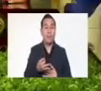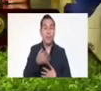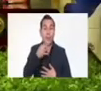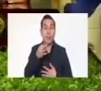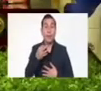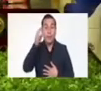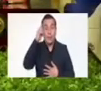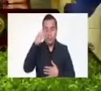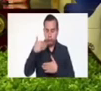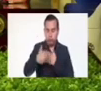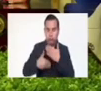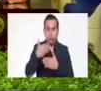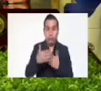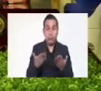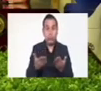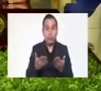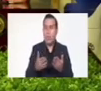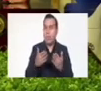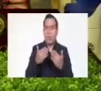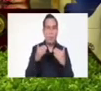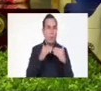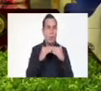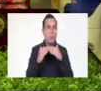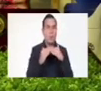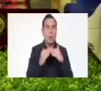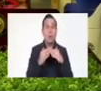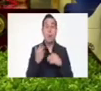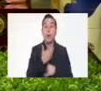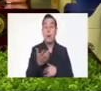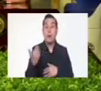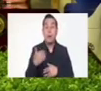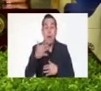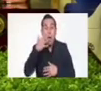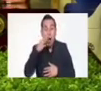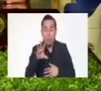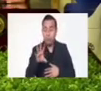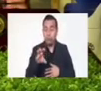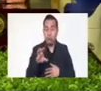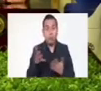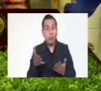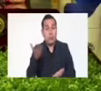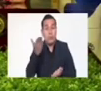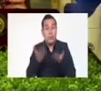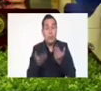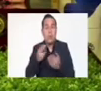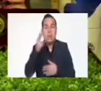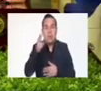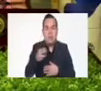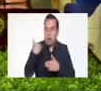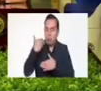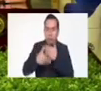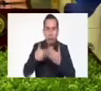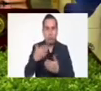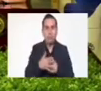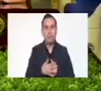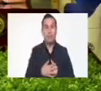tiene que enfrentar su proceso. Como cualquier menor de edad tiene que enfrentar su proceso. Si cometió un delito o que posiblemente cometió un delito, tiene que enfrentar su proceso.